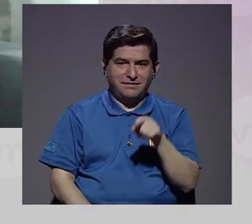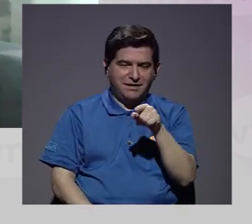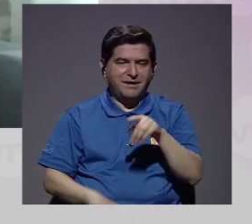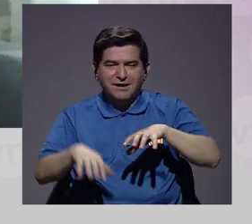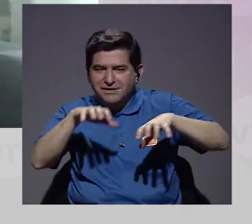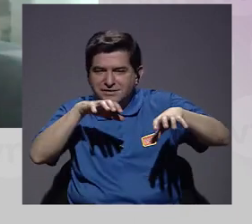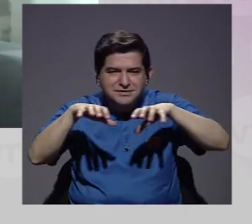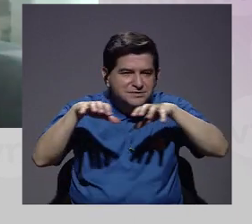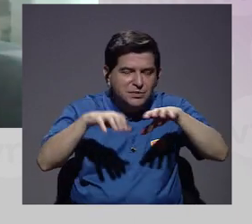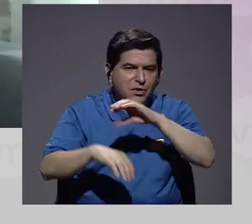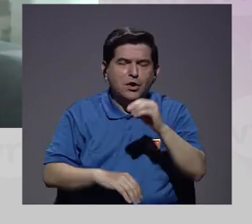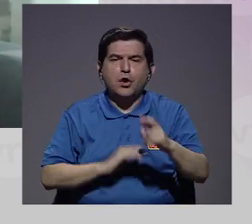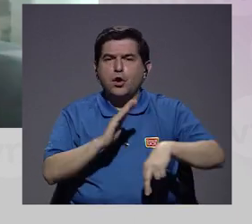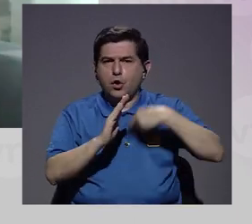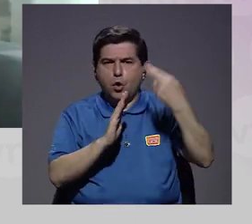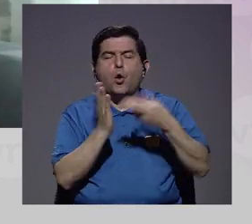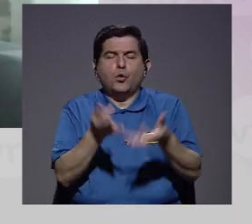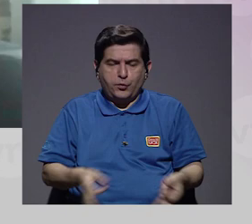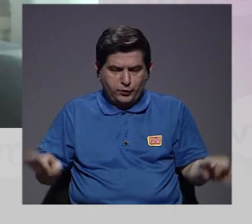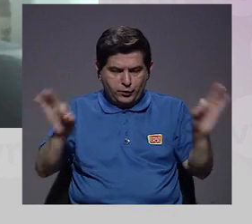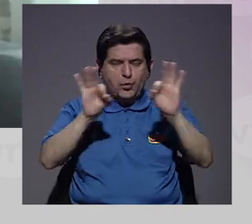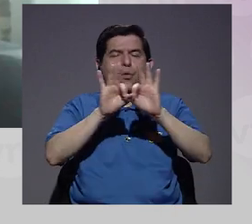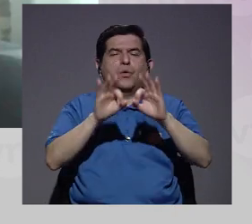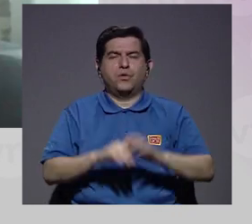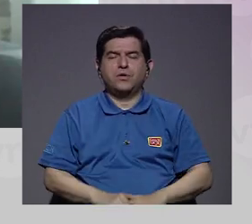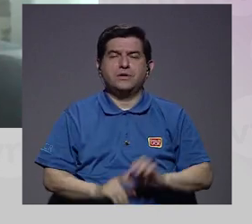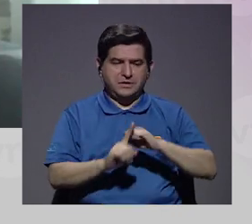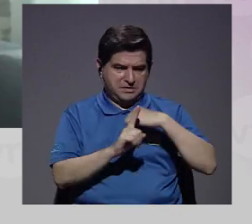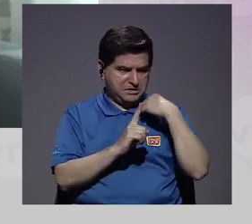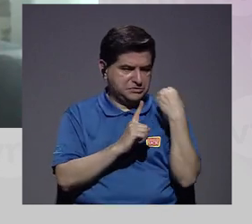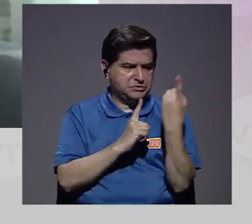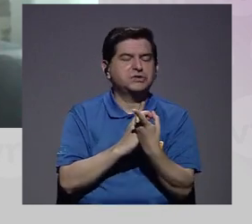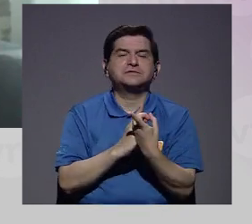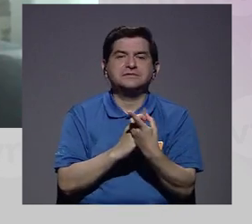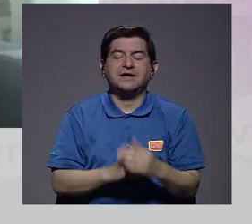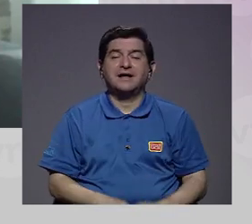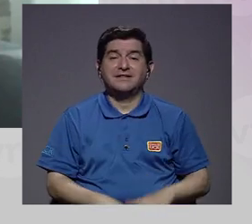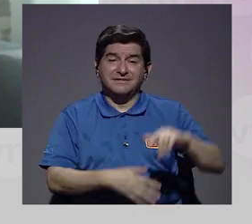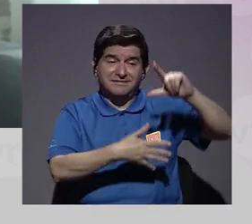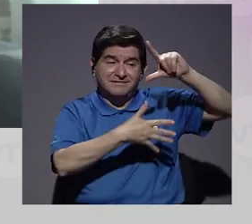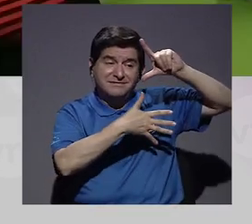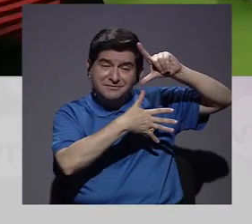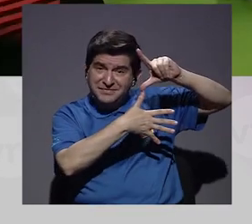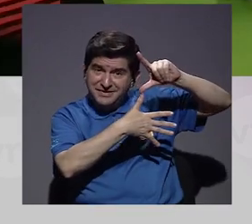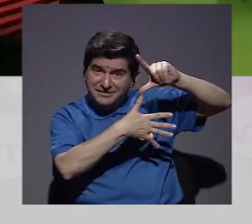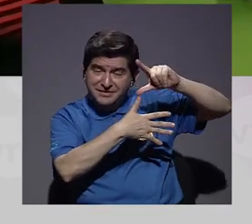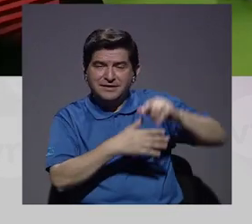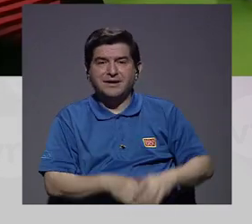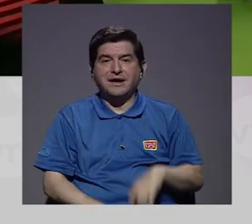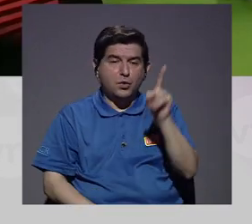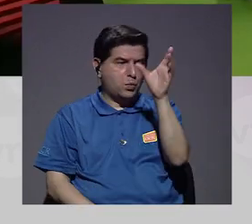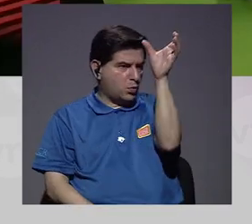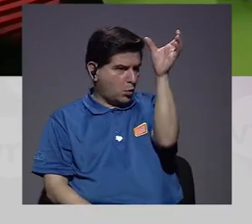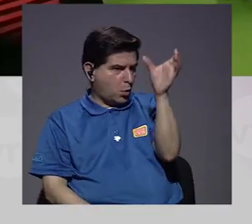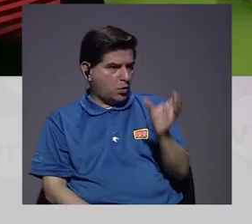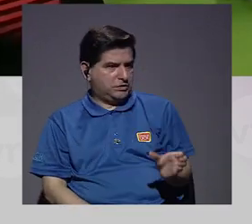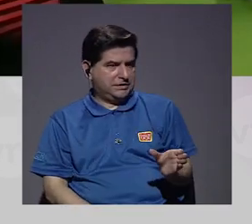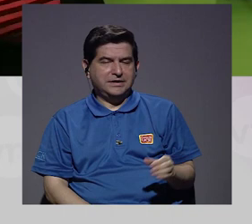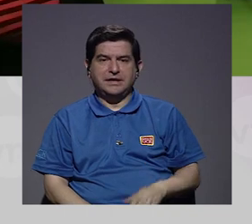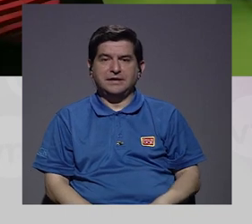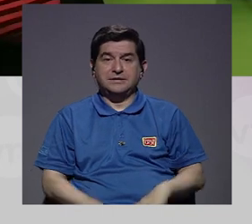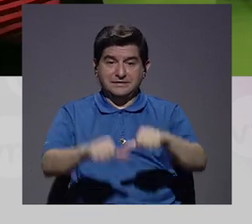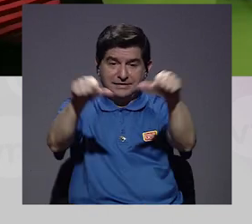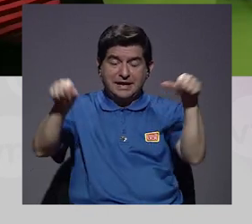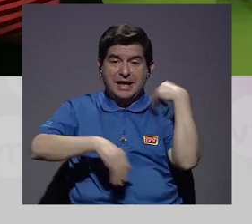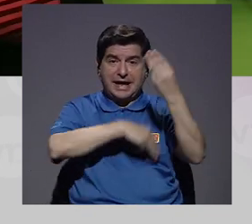moviéndose o que juegan un papel también importante en las sociedades. América Latina es un continente,